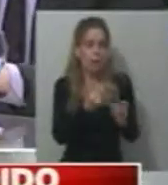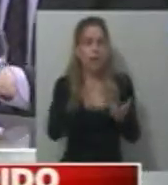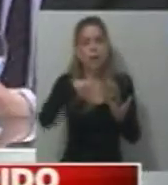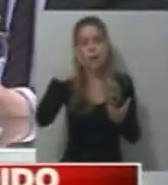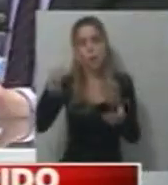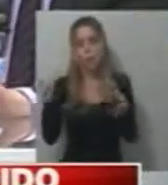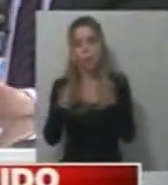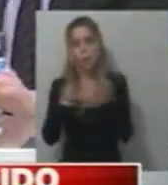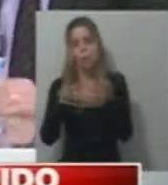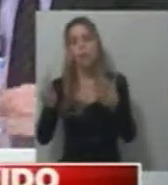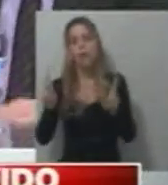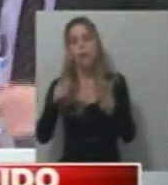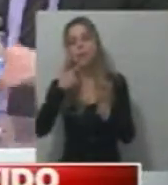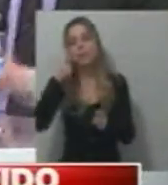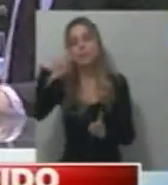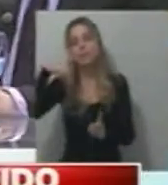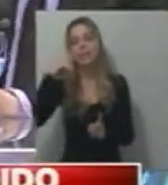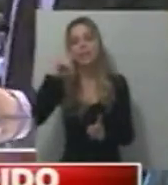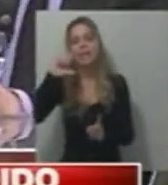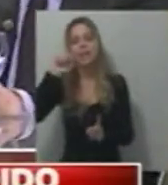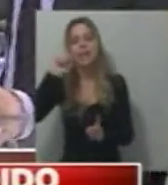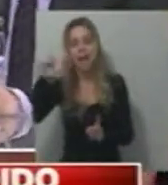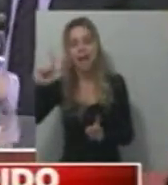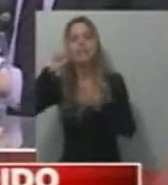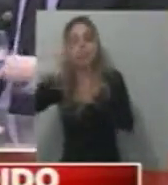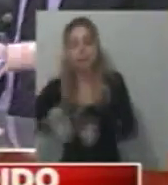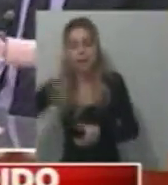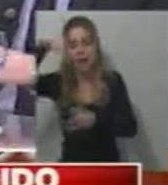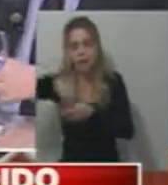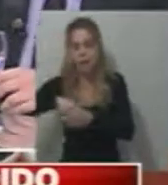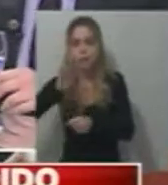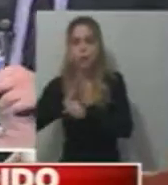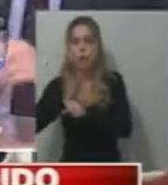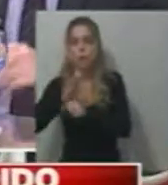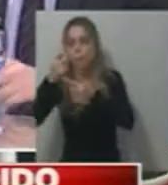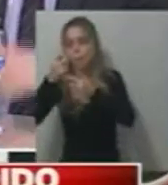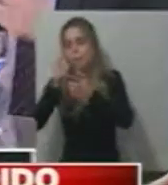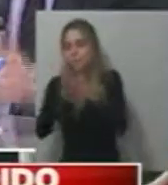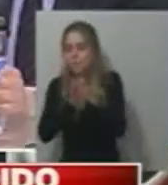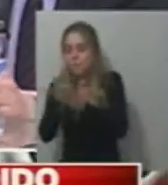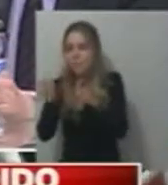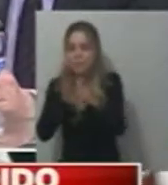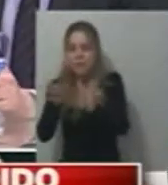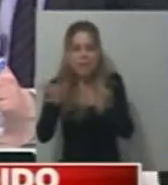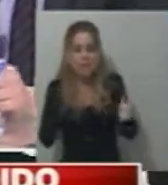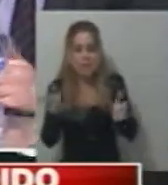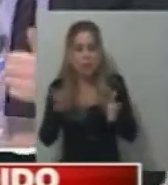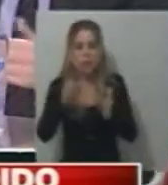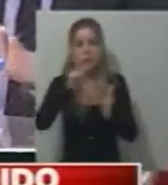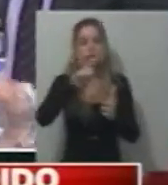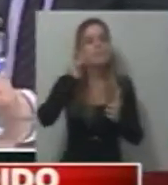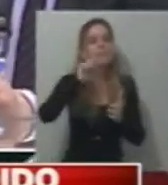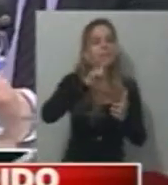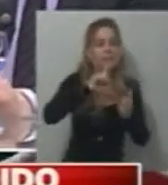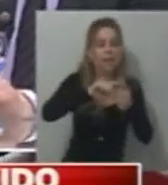la tercera extracción de este peronismo ultradividido, que a su vez está subdividido, porque vos tenés la CGT Moyano, la CGT Caló, la